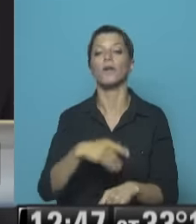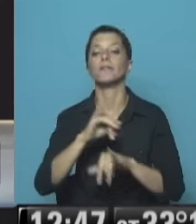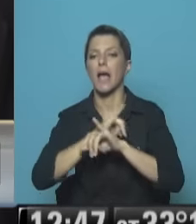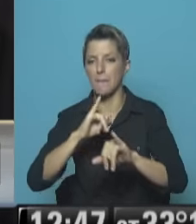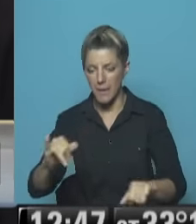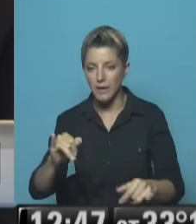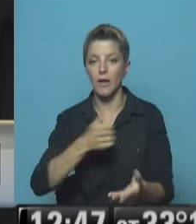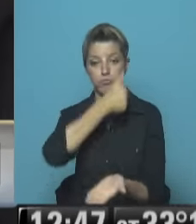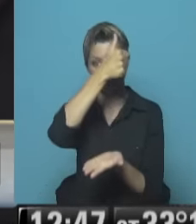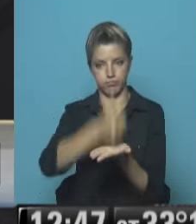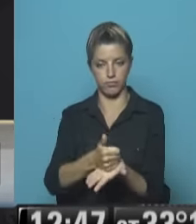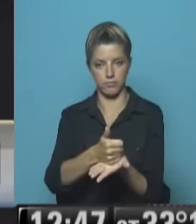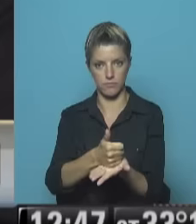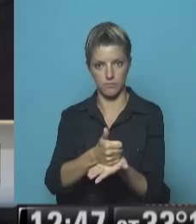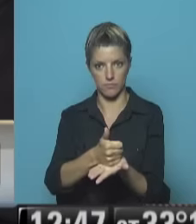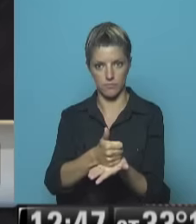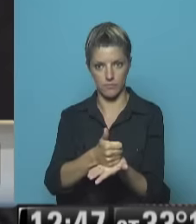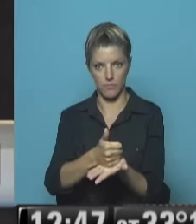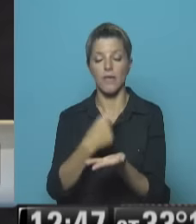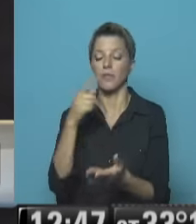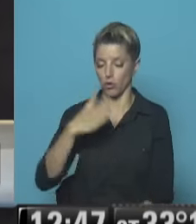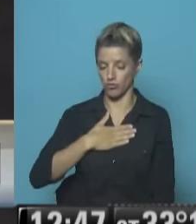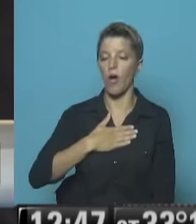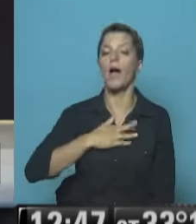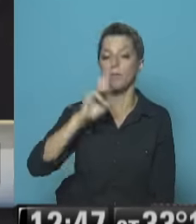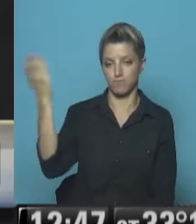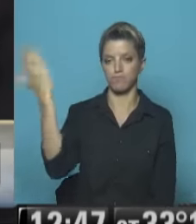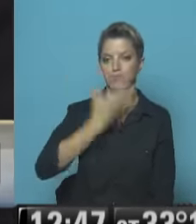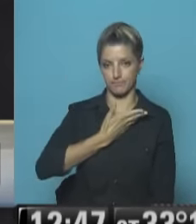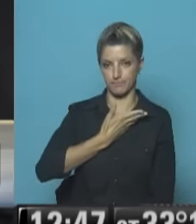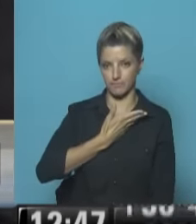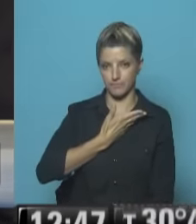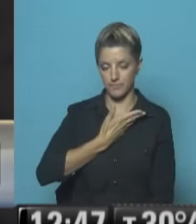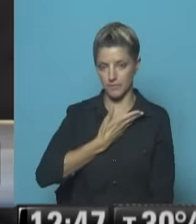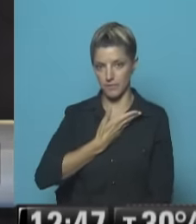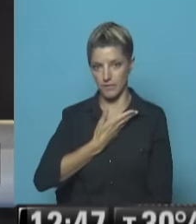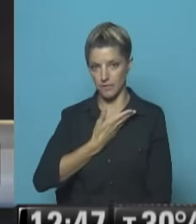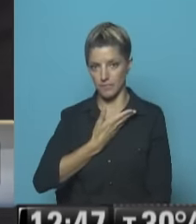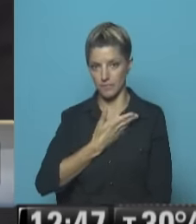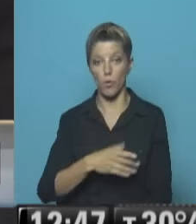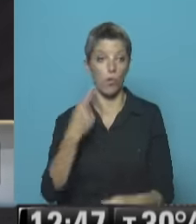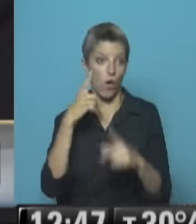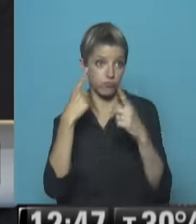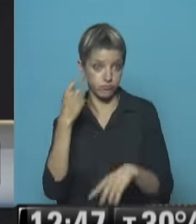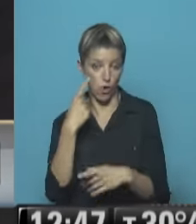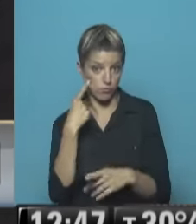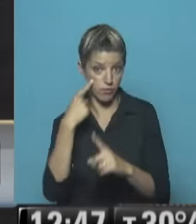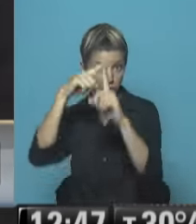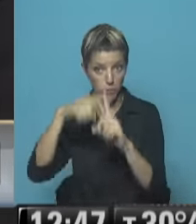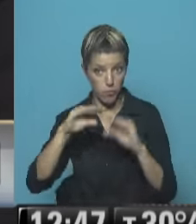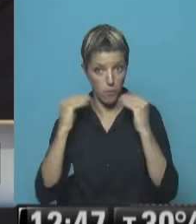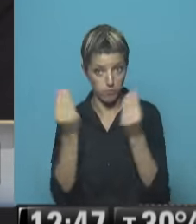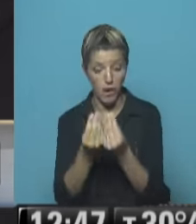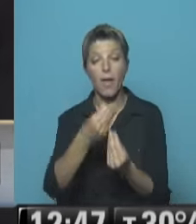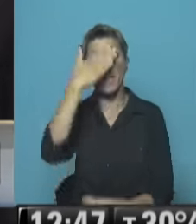De fraude Asumió el mismo domingo Maduro La derrota Inmediatamente De verificado Los números En la semana Tuvo